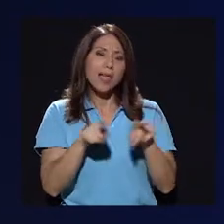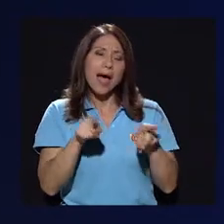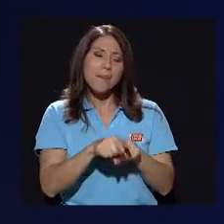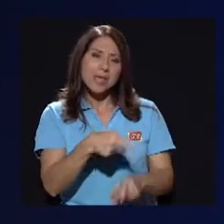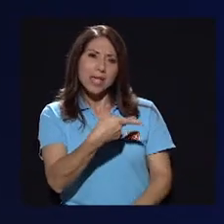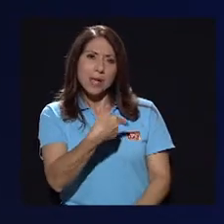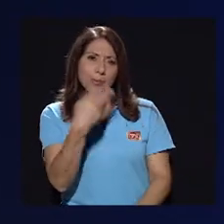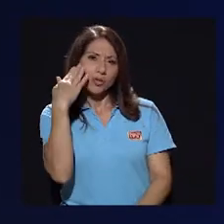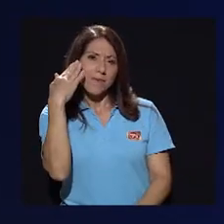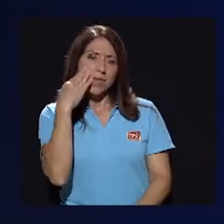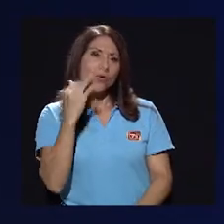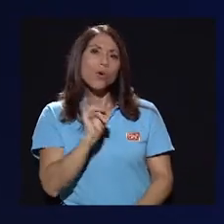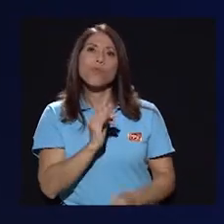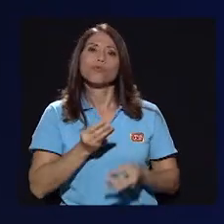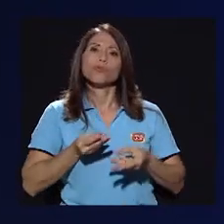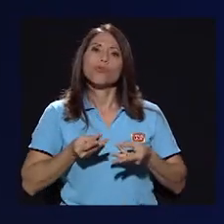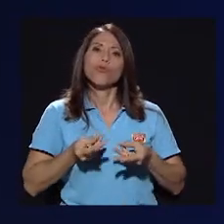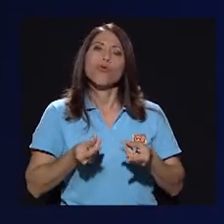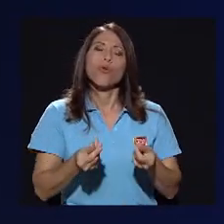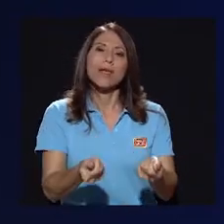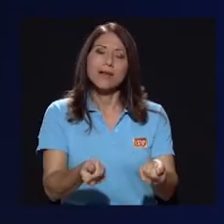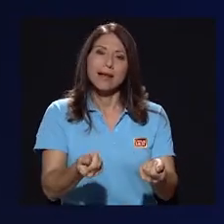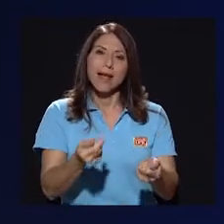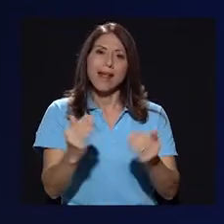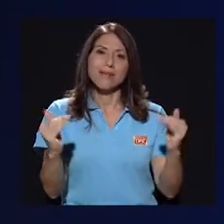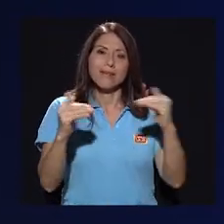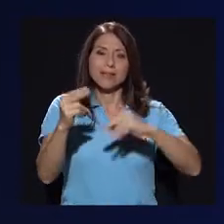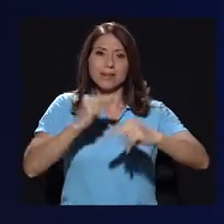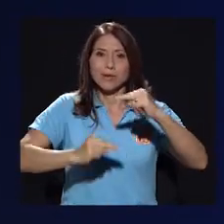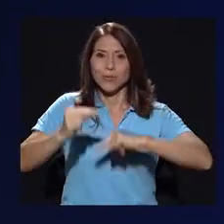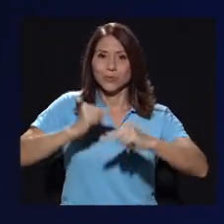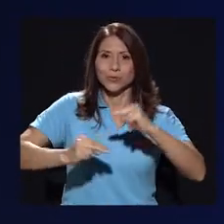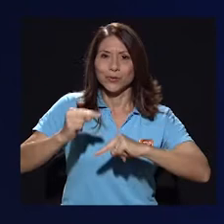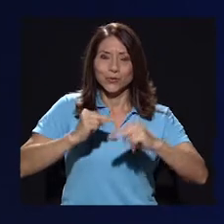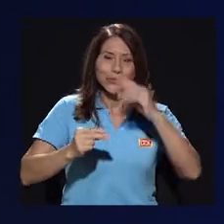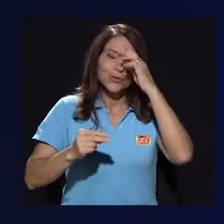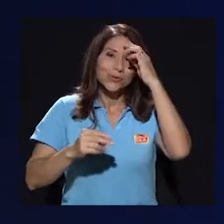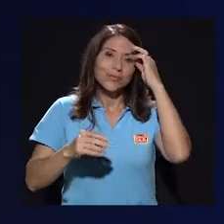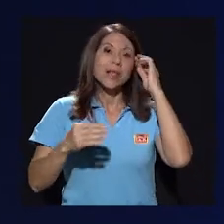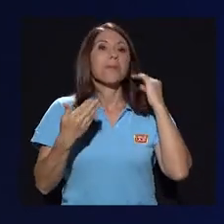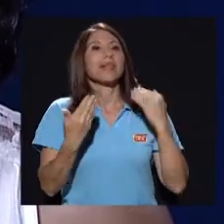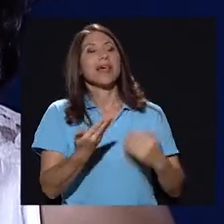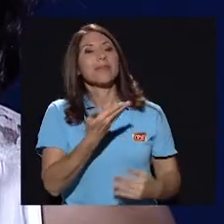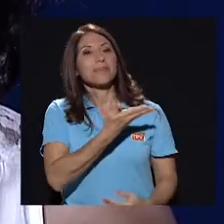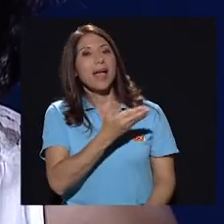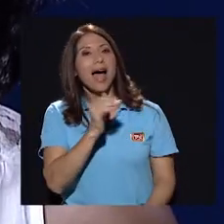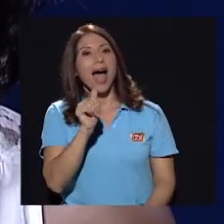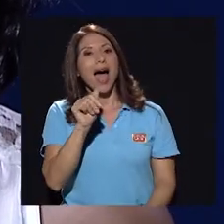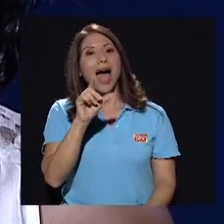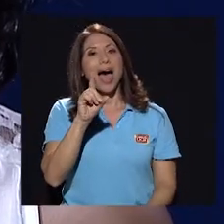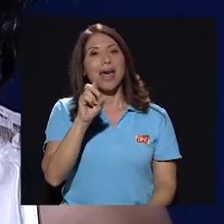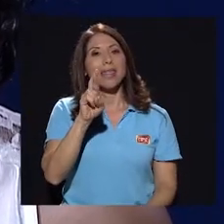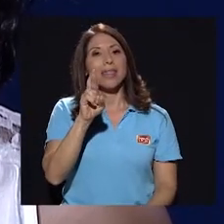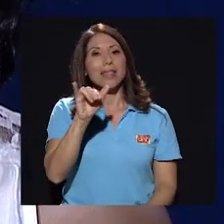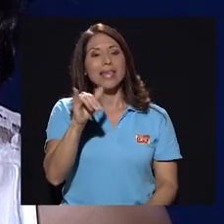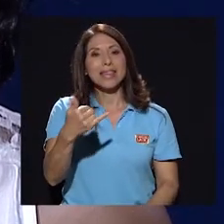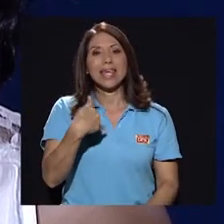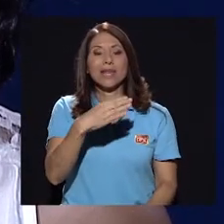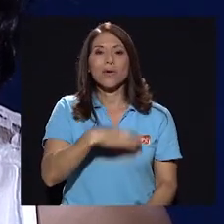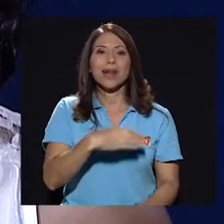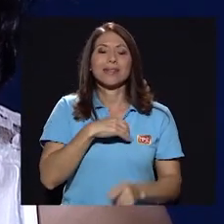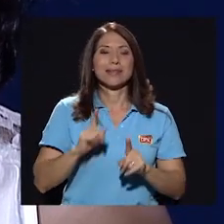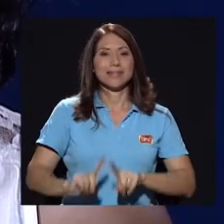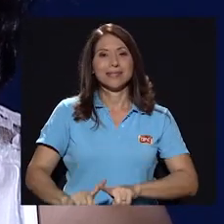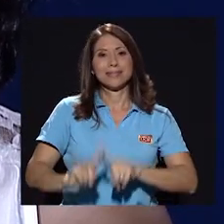hemos sabido un poquito fluir a nivel de negocios, por así decirlo, ¿verdad? Adri tiene un carácter muy